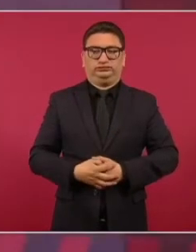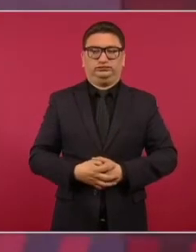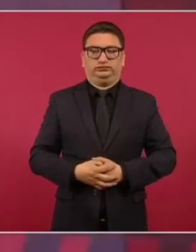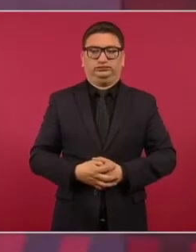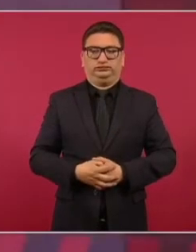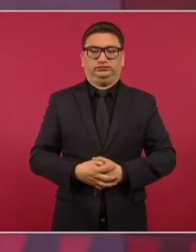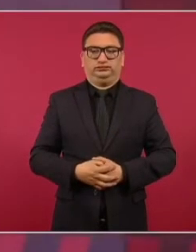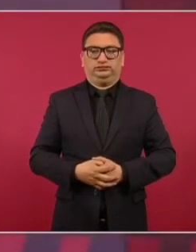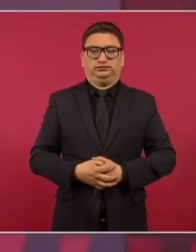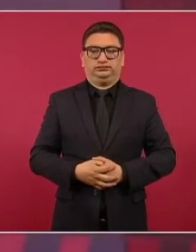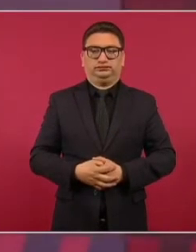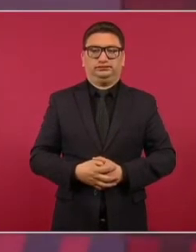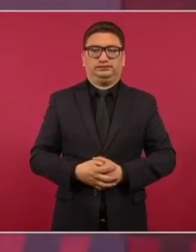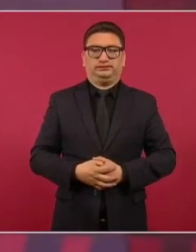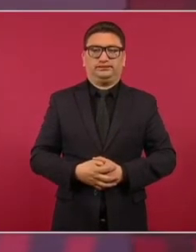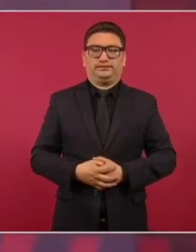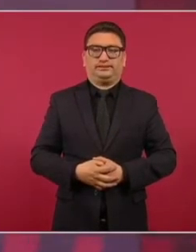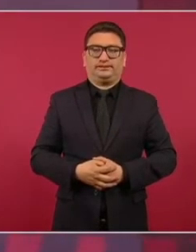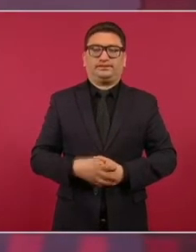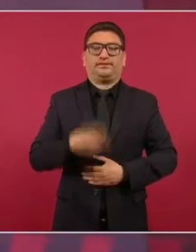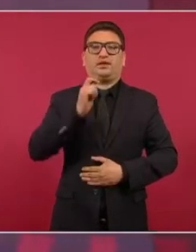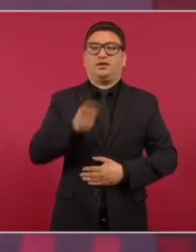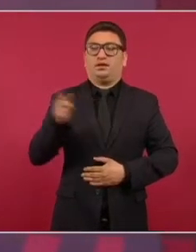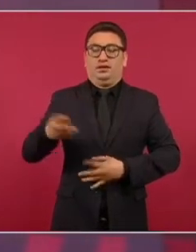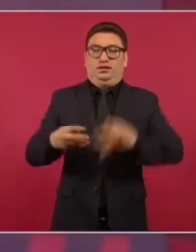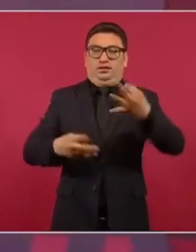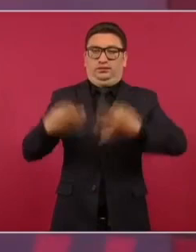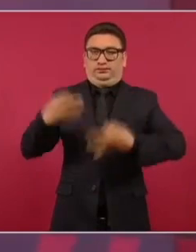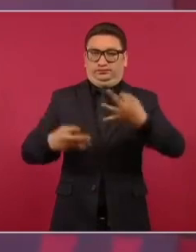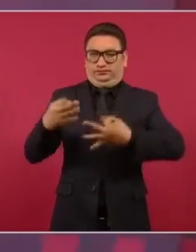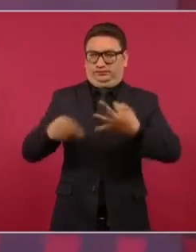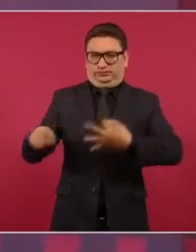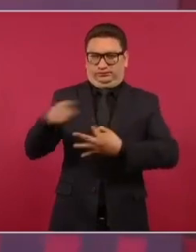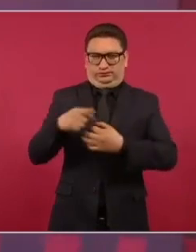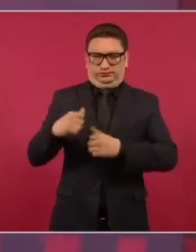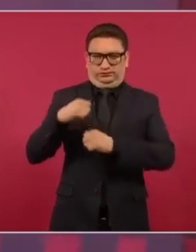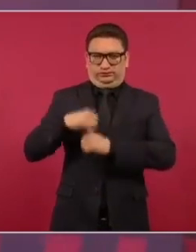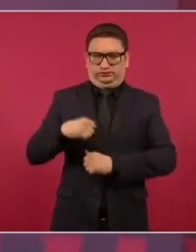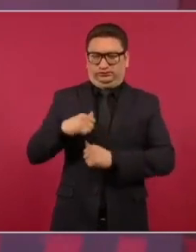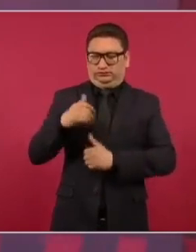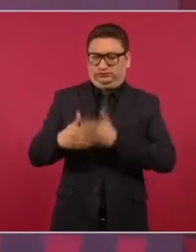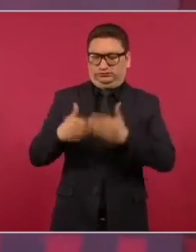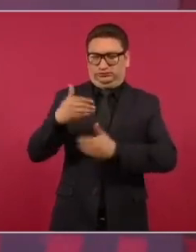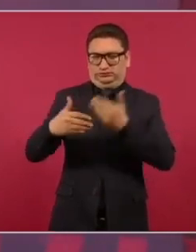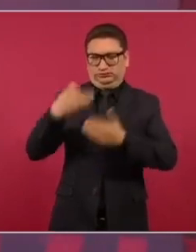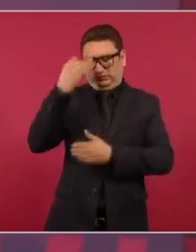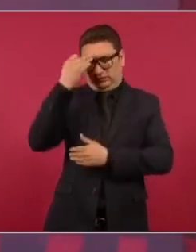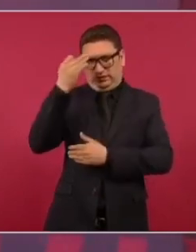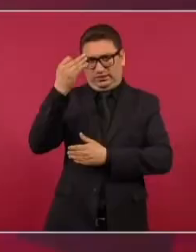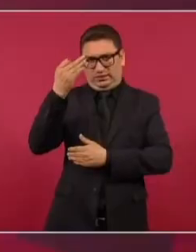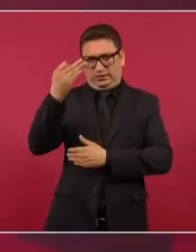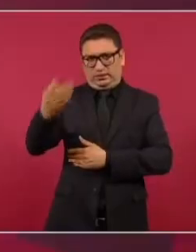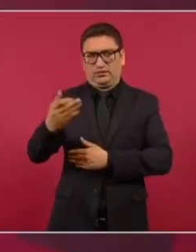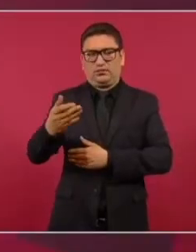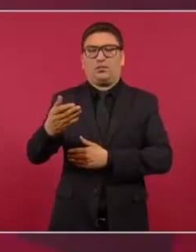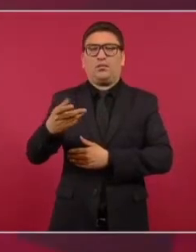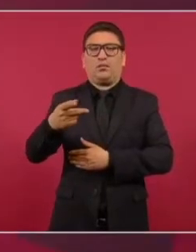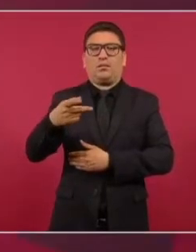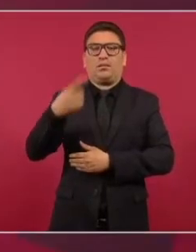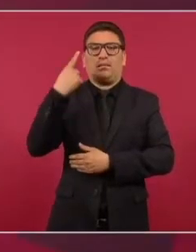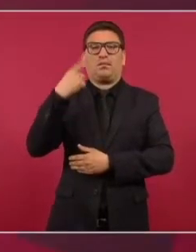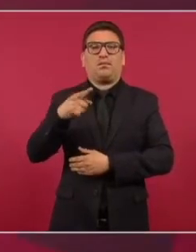Es un Poder Judicial que se fue construyendo para proteger